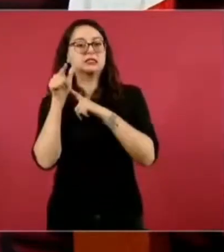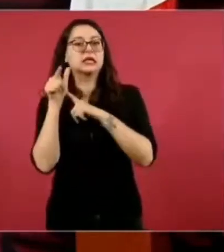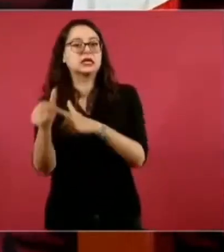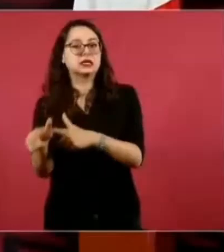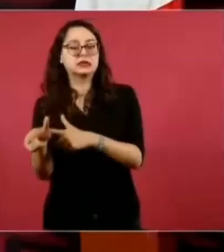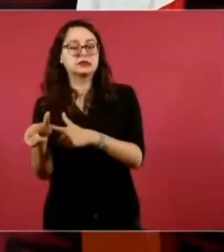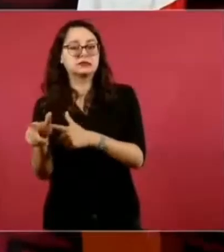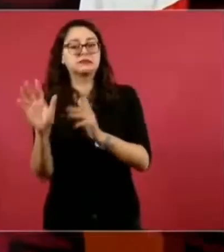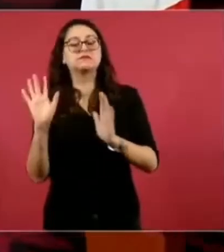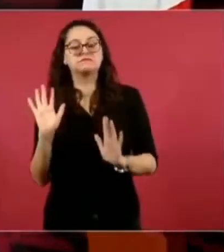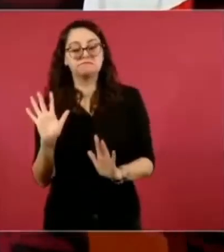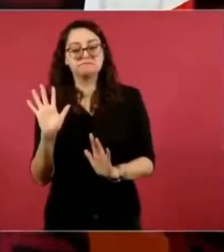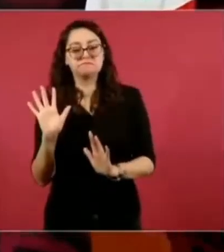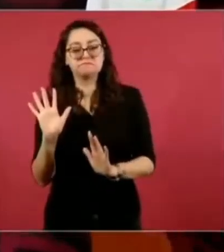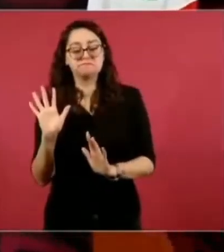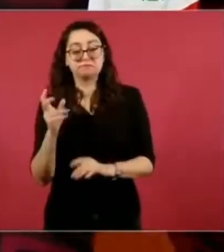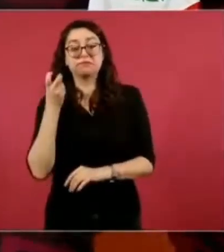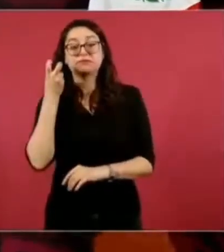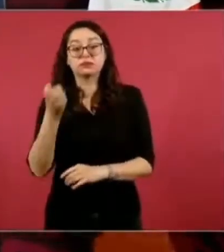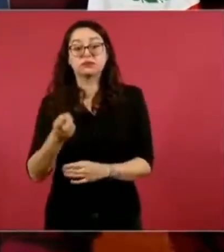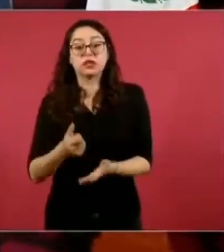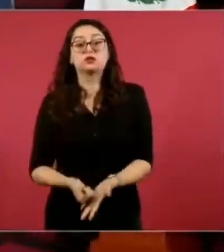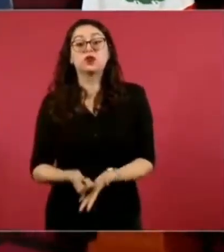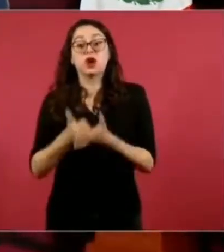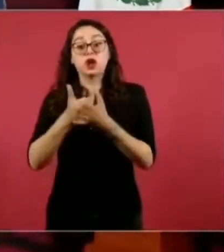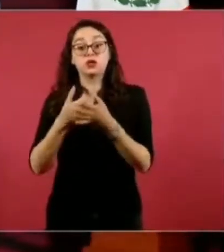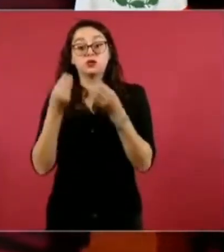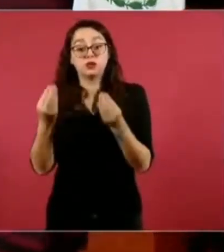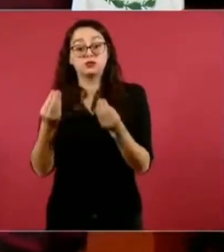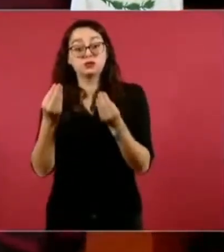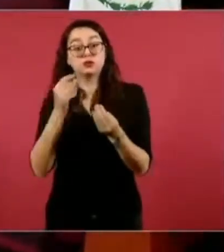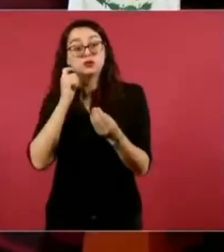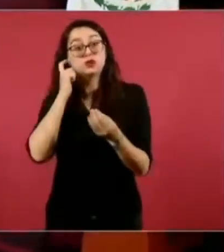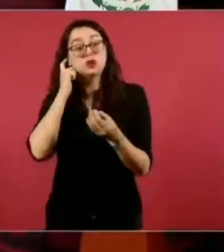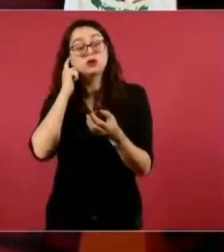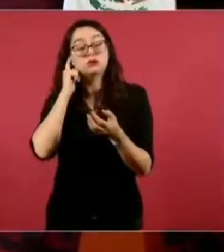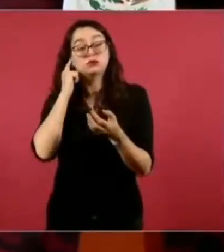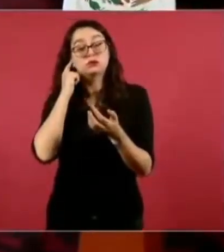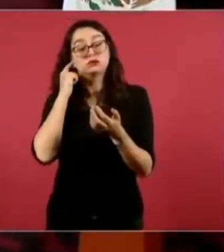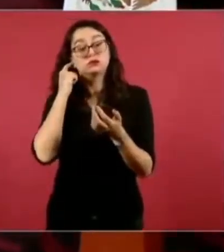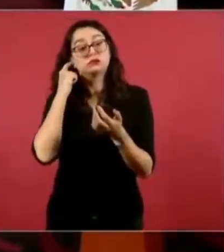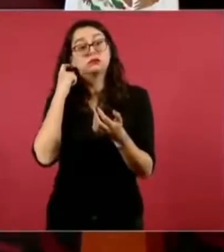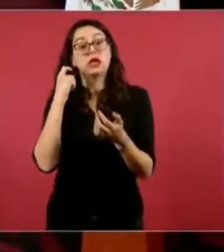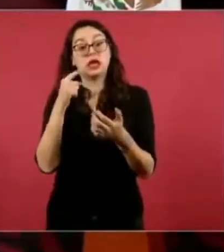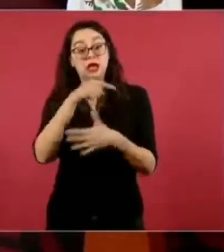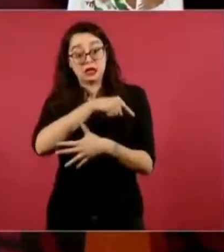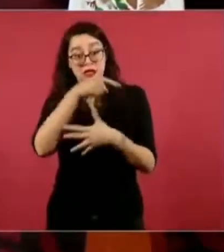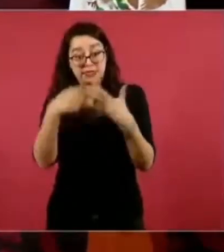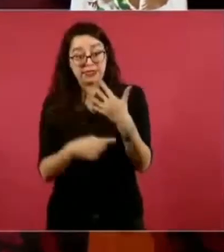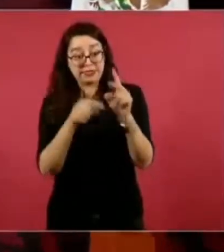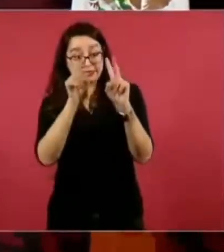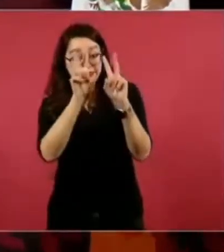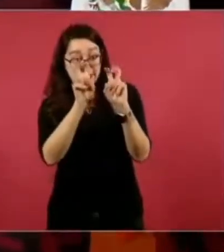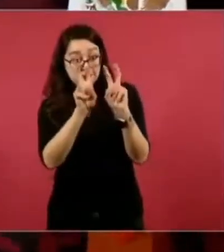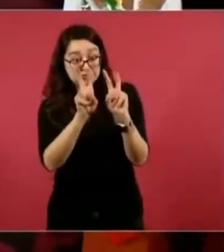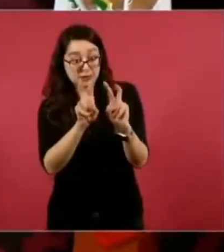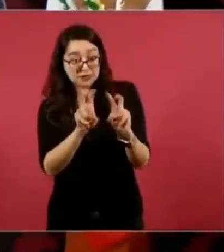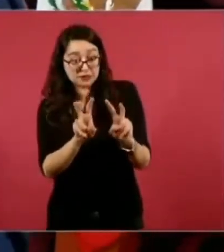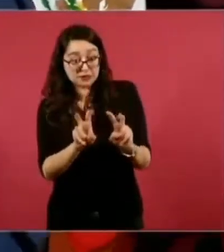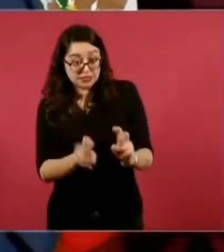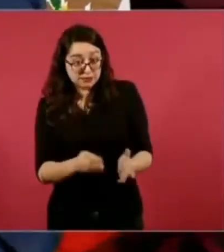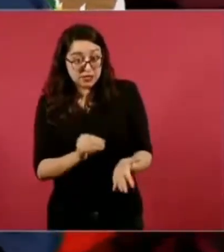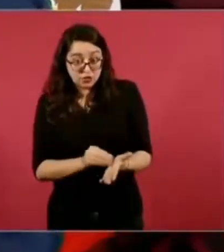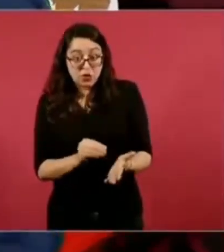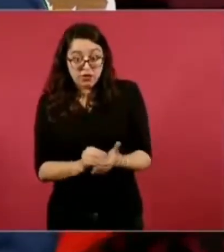permite que todos estos asuntos pendientes,